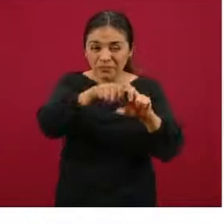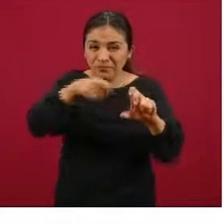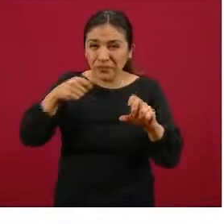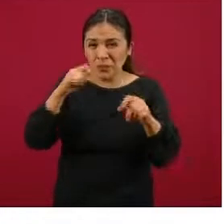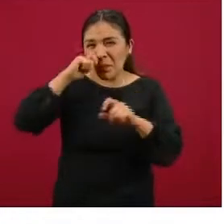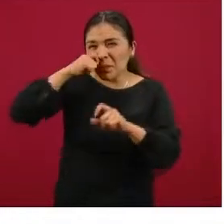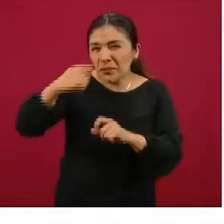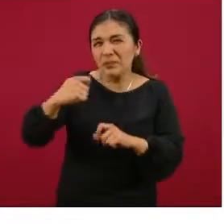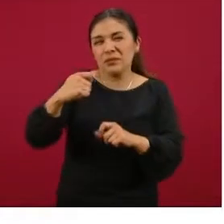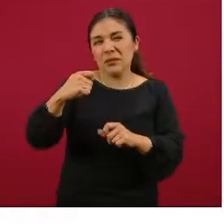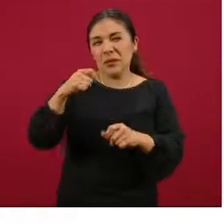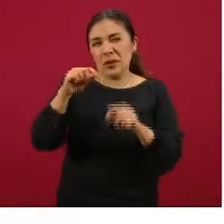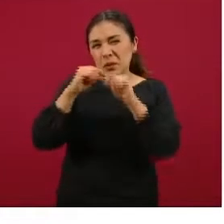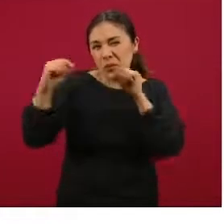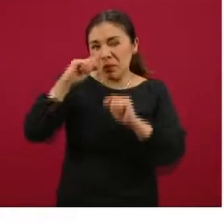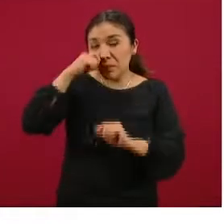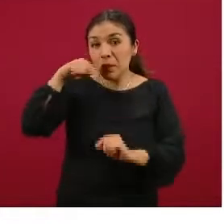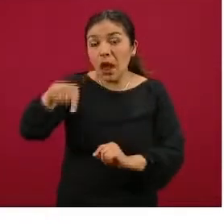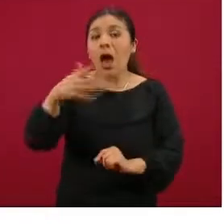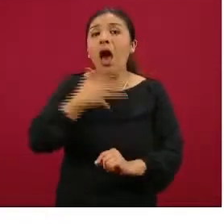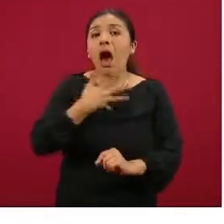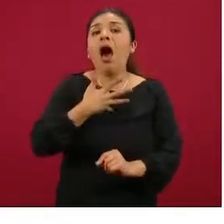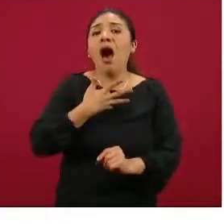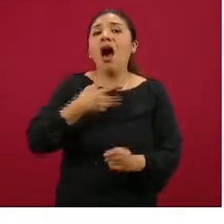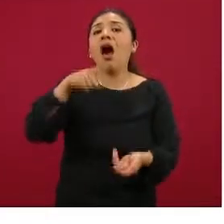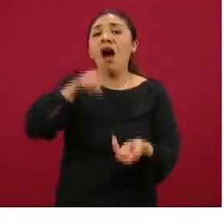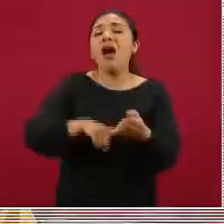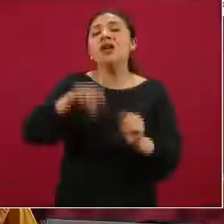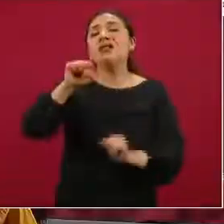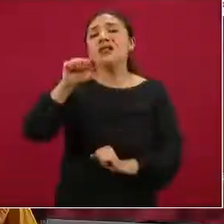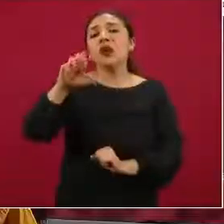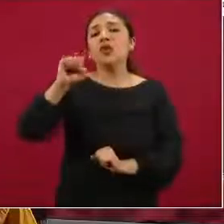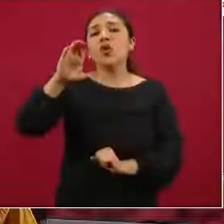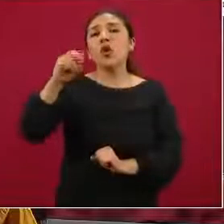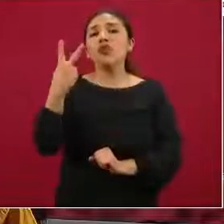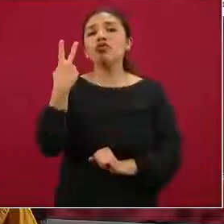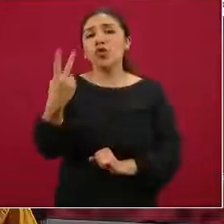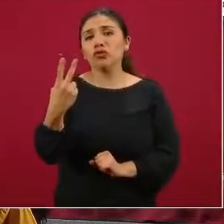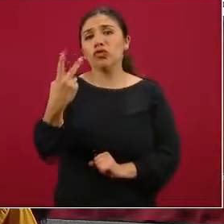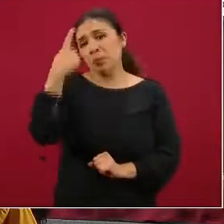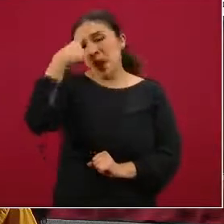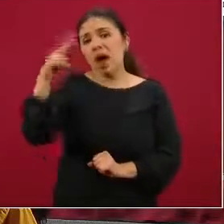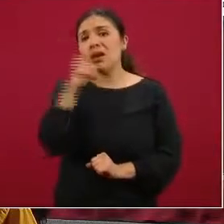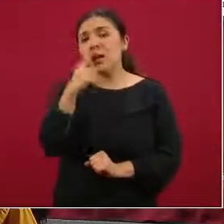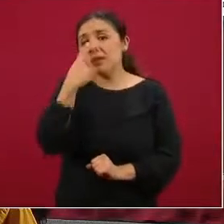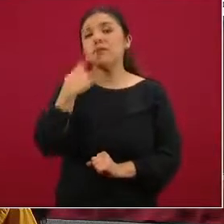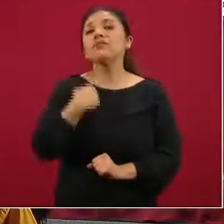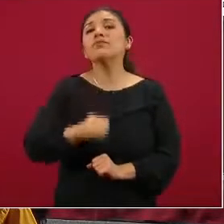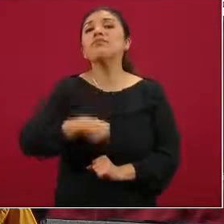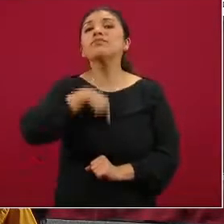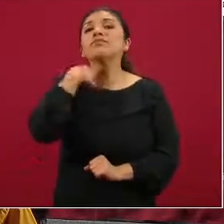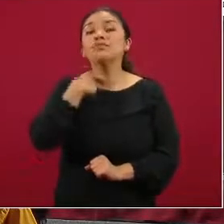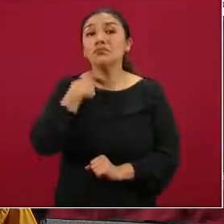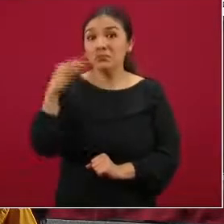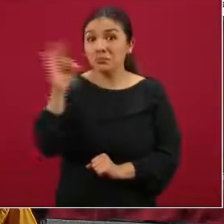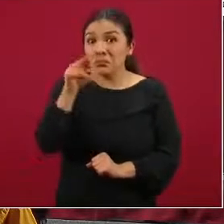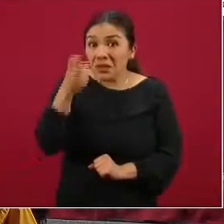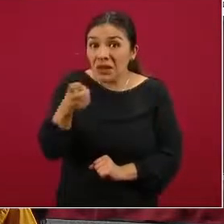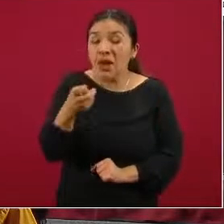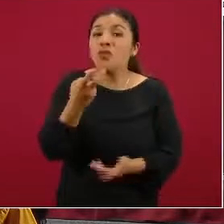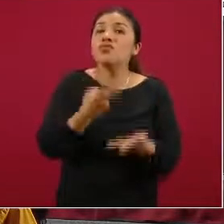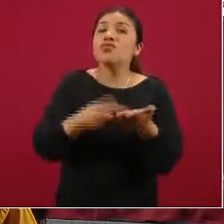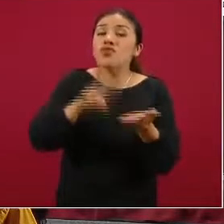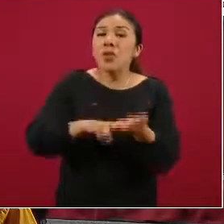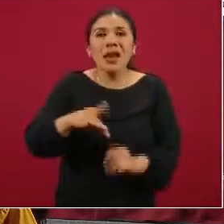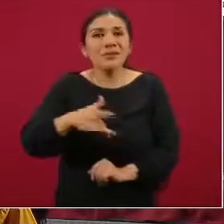tomaron los hisopos, había presencia de virus SARS-CoV-2 en las vías respiratorias. Si esto va de la mano con